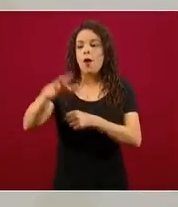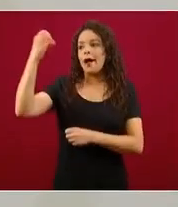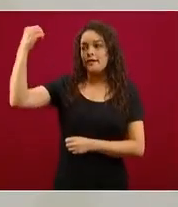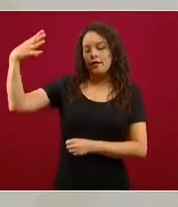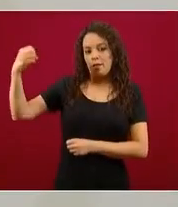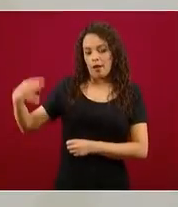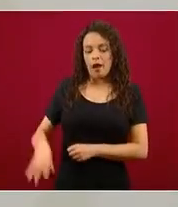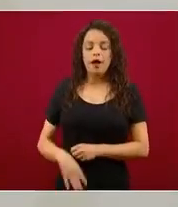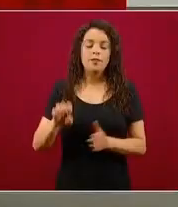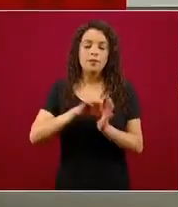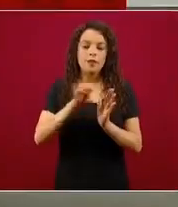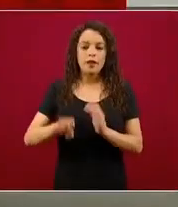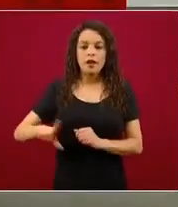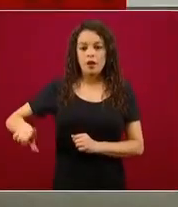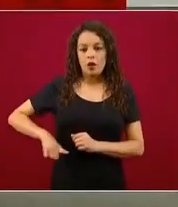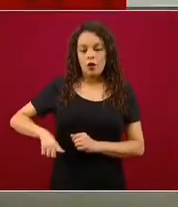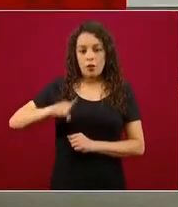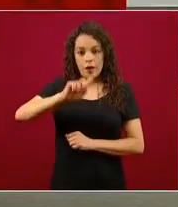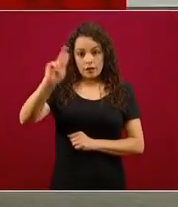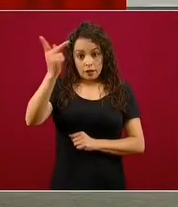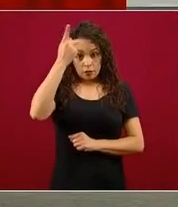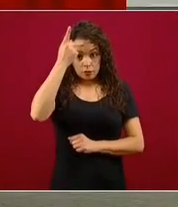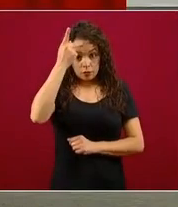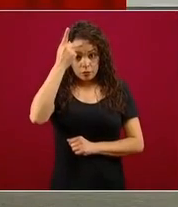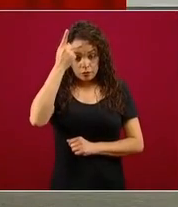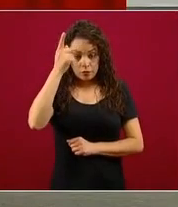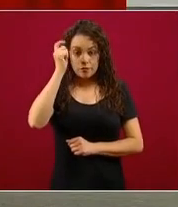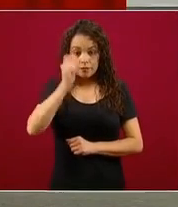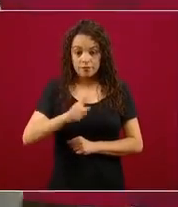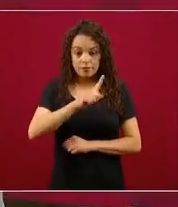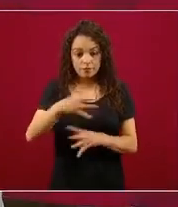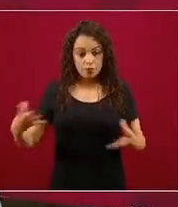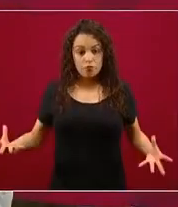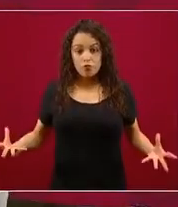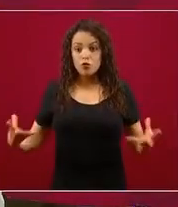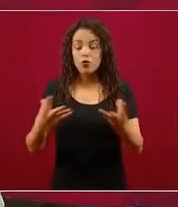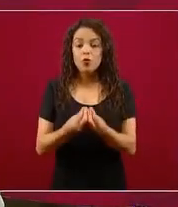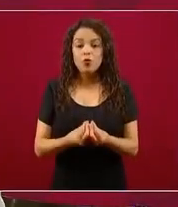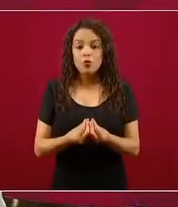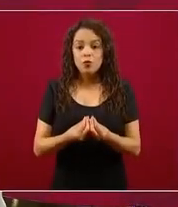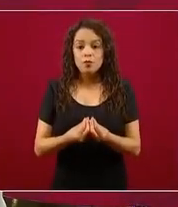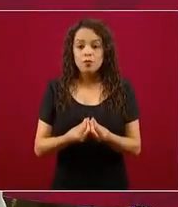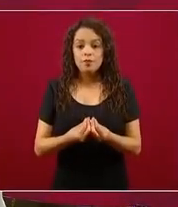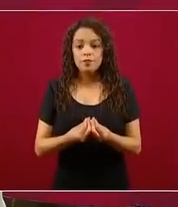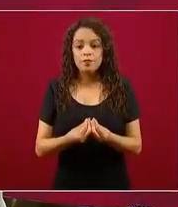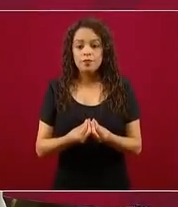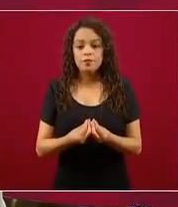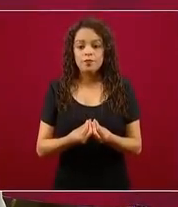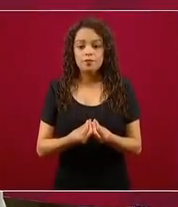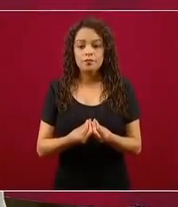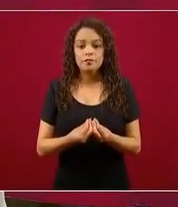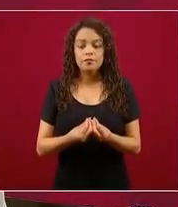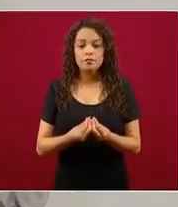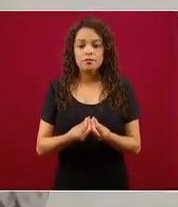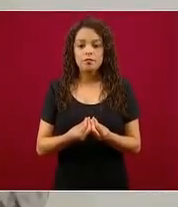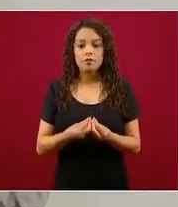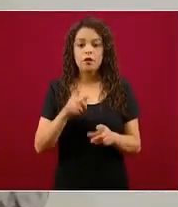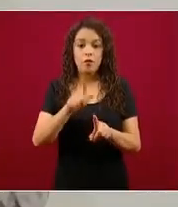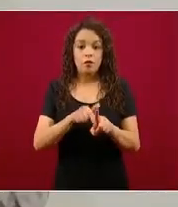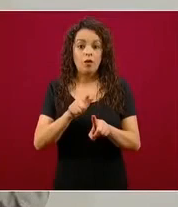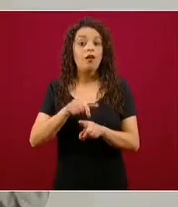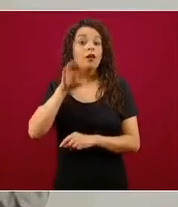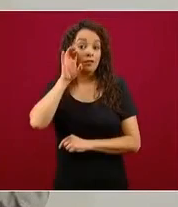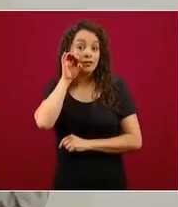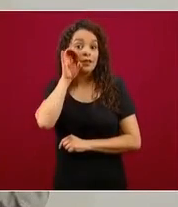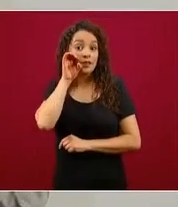San Luis Potosí, que en su conjunto tiene una calificación naranja de